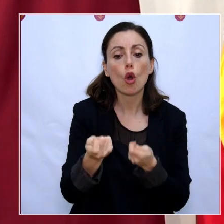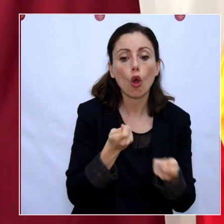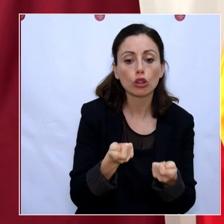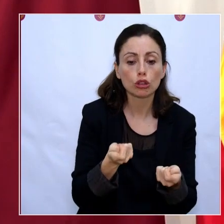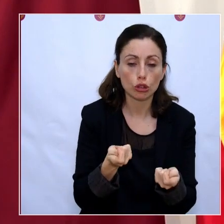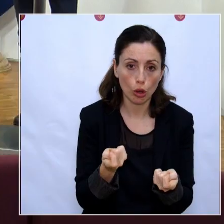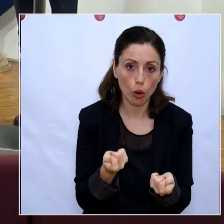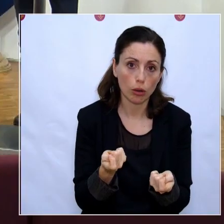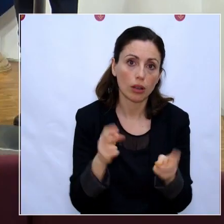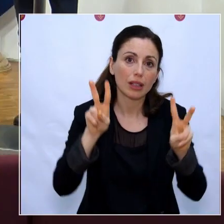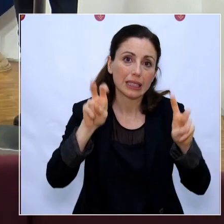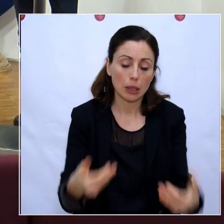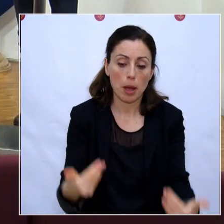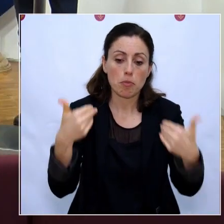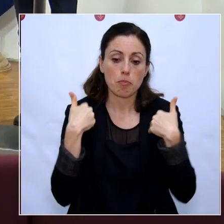residencias.